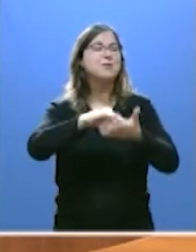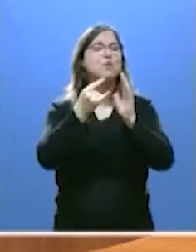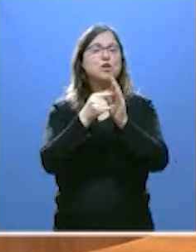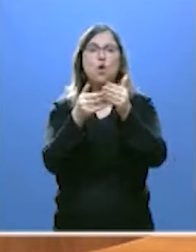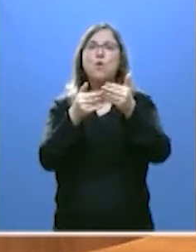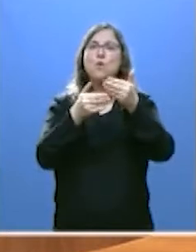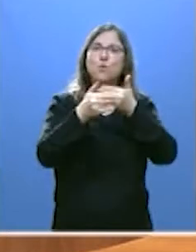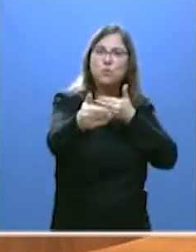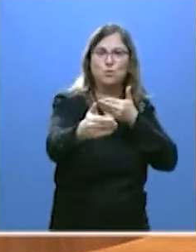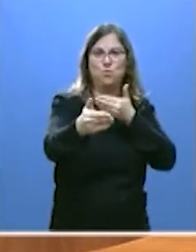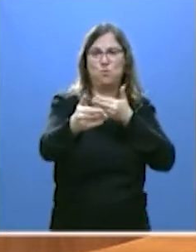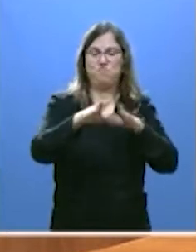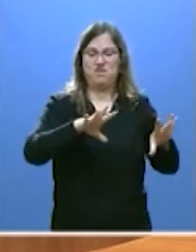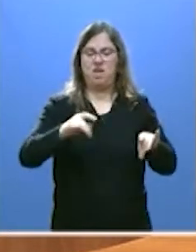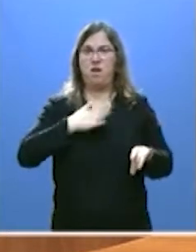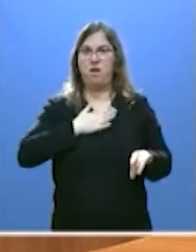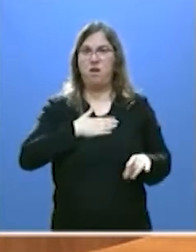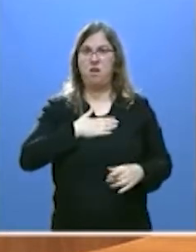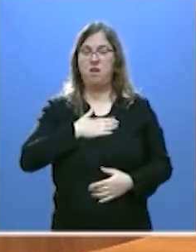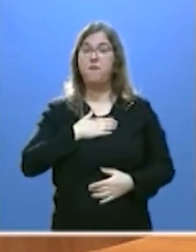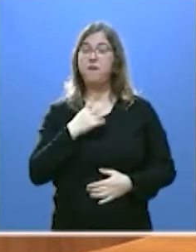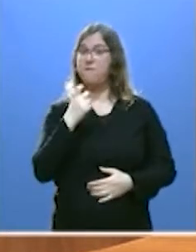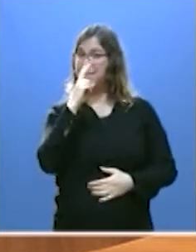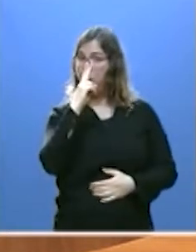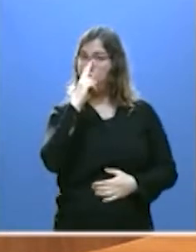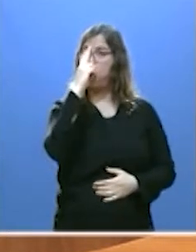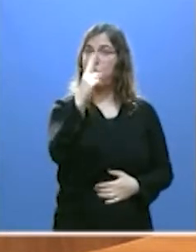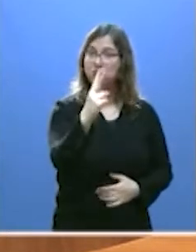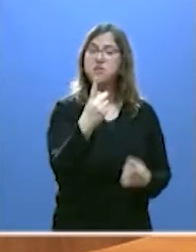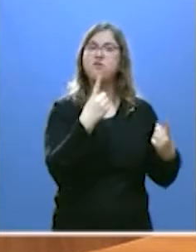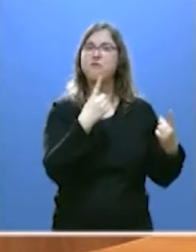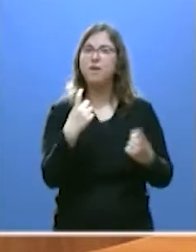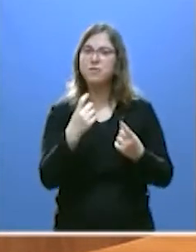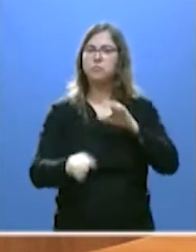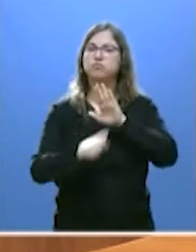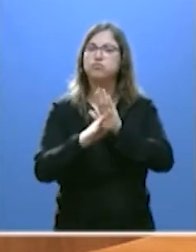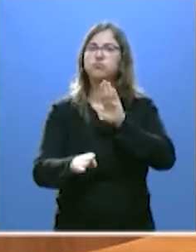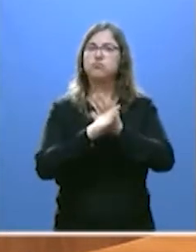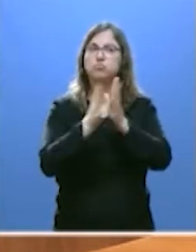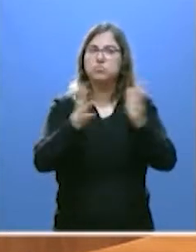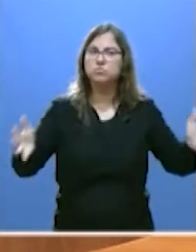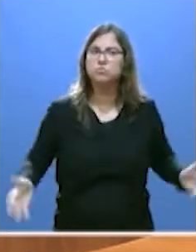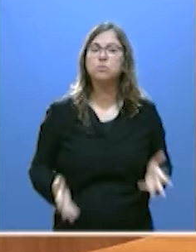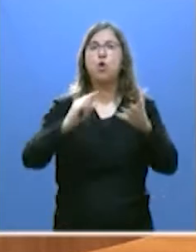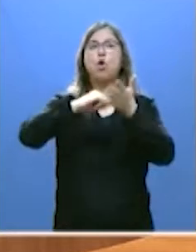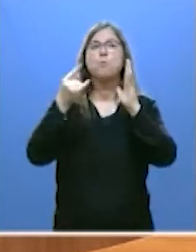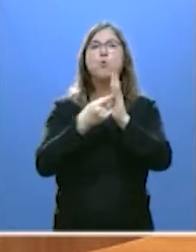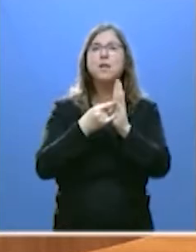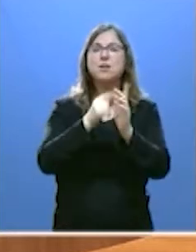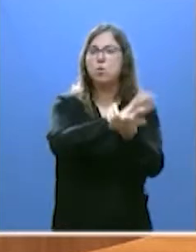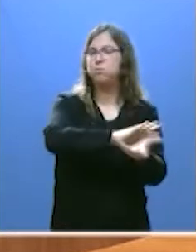futuro para esta tierra. Tenemos dos años por delante para continuar con el impulso de un gran proyecto de